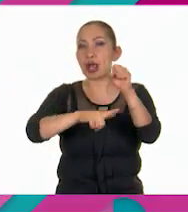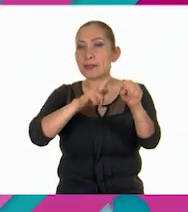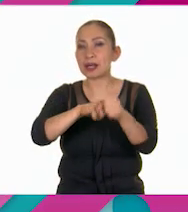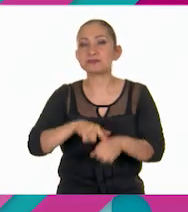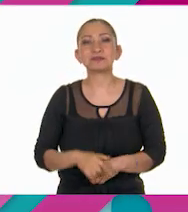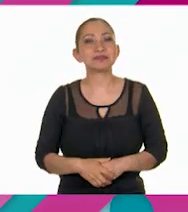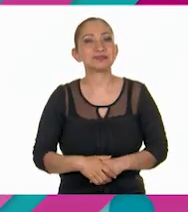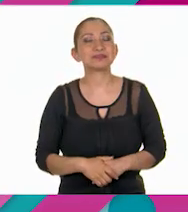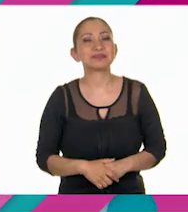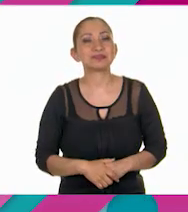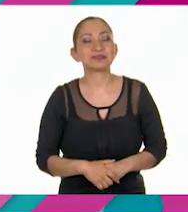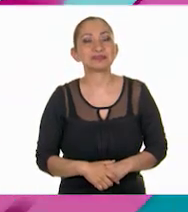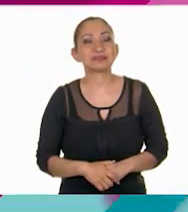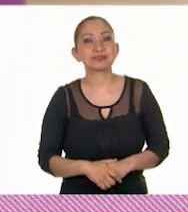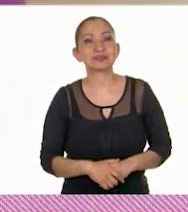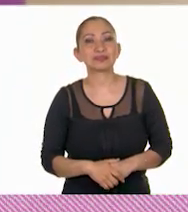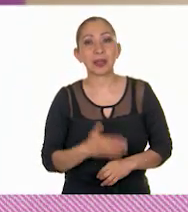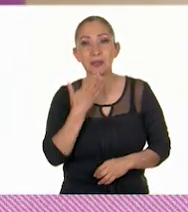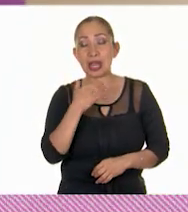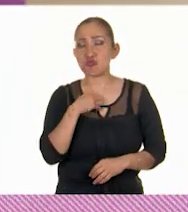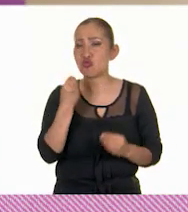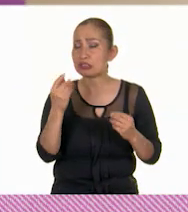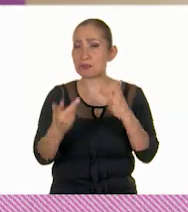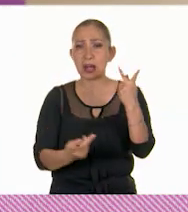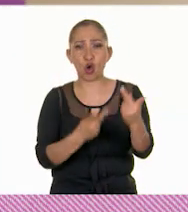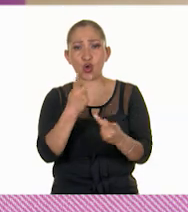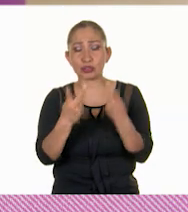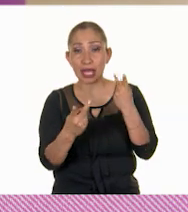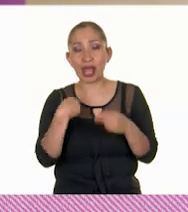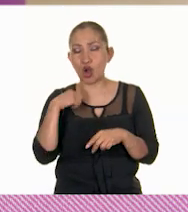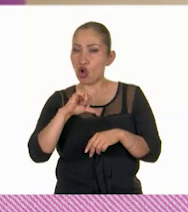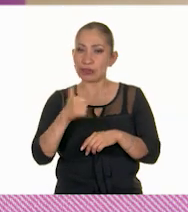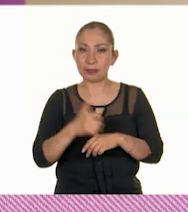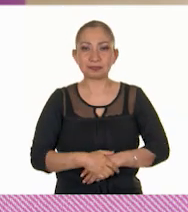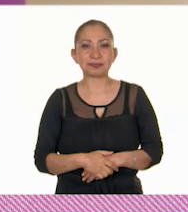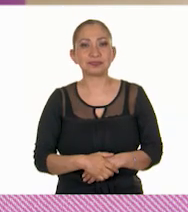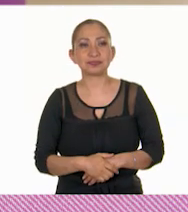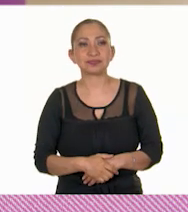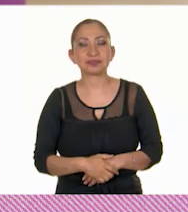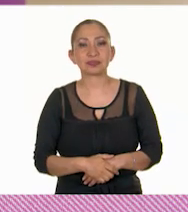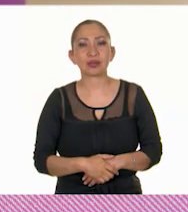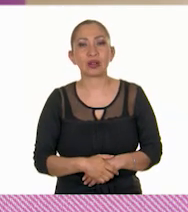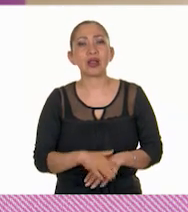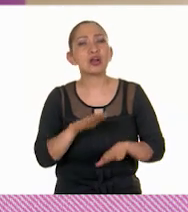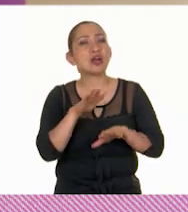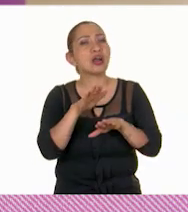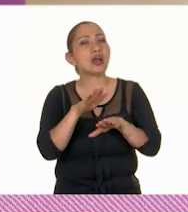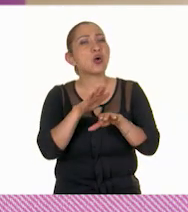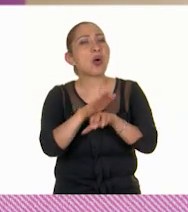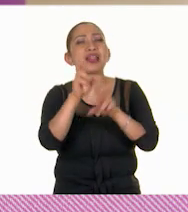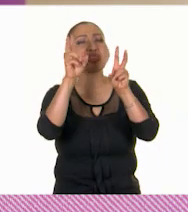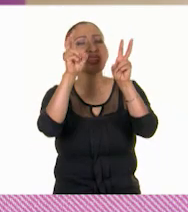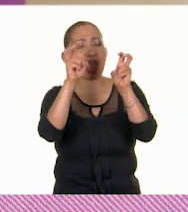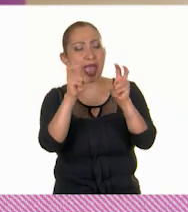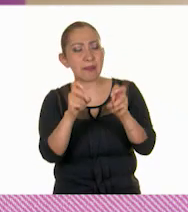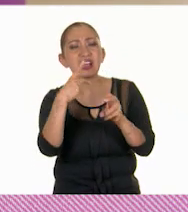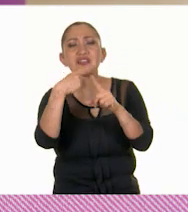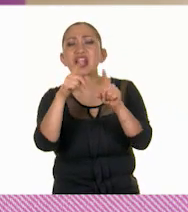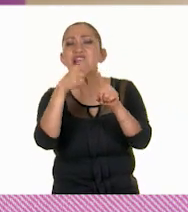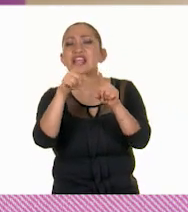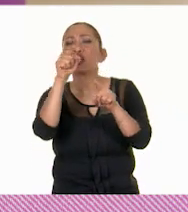organismos. Bueno, tengo muchas preguntas, aquí va otra. ¿Sobre qué temas has realizado